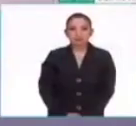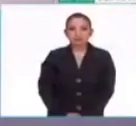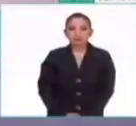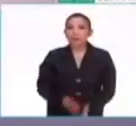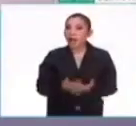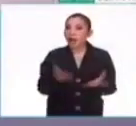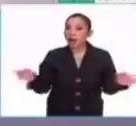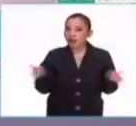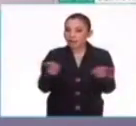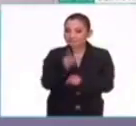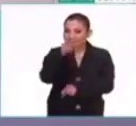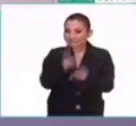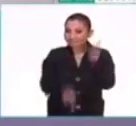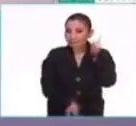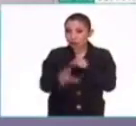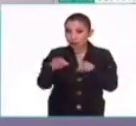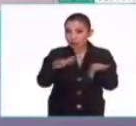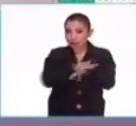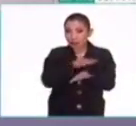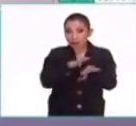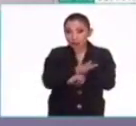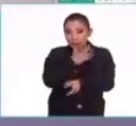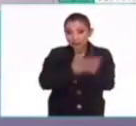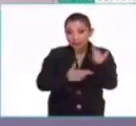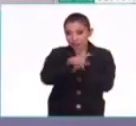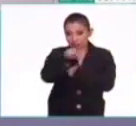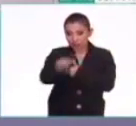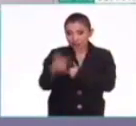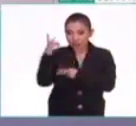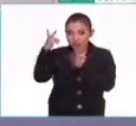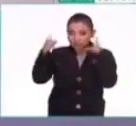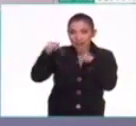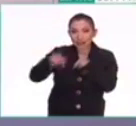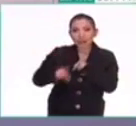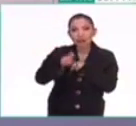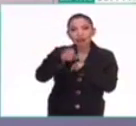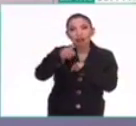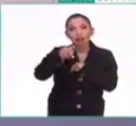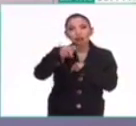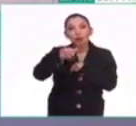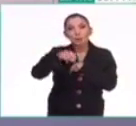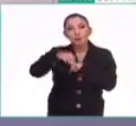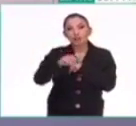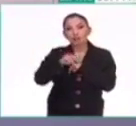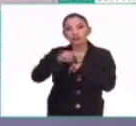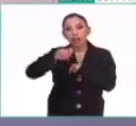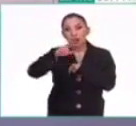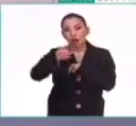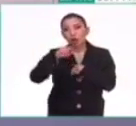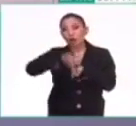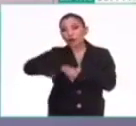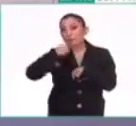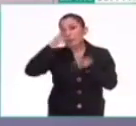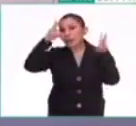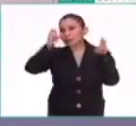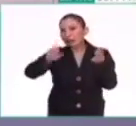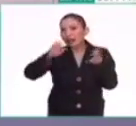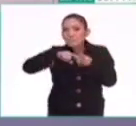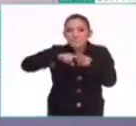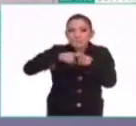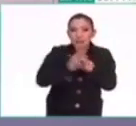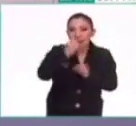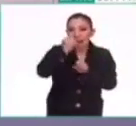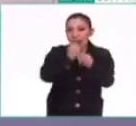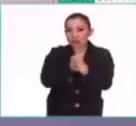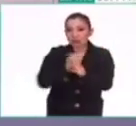Vamos a hacer otra breve pausa, pero no le cambien porque al regresar estaría ya con nosotros el doctor Arturo Montero, que hoy nos va a platicar sobre el inicio